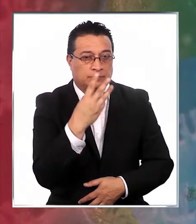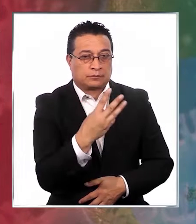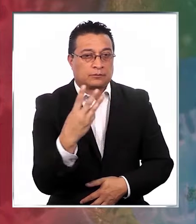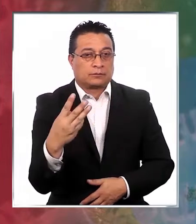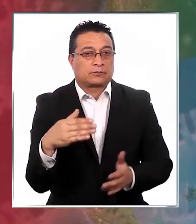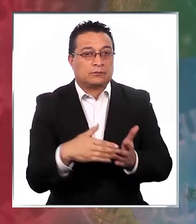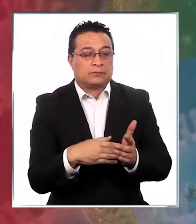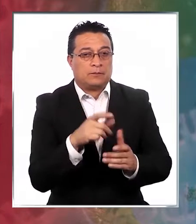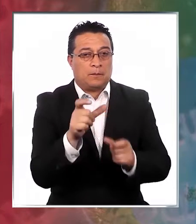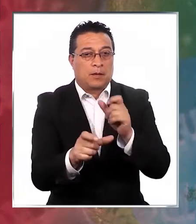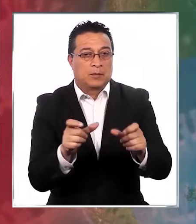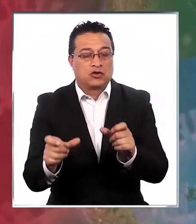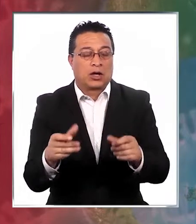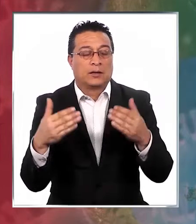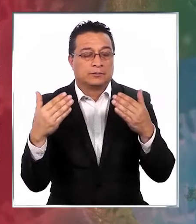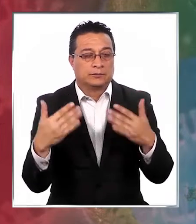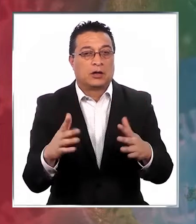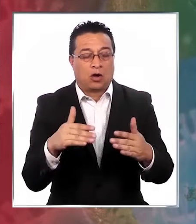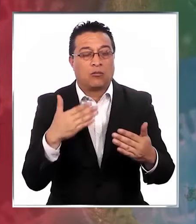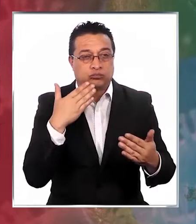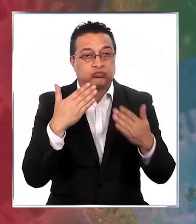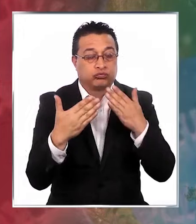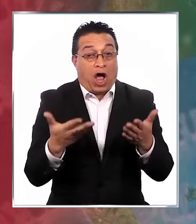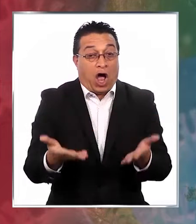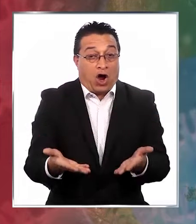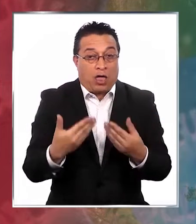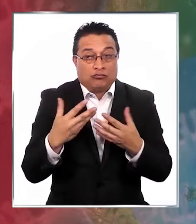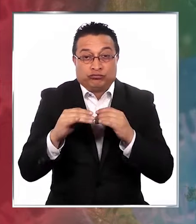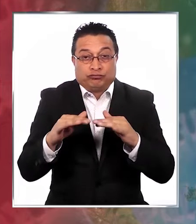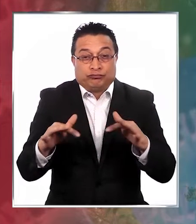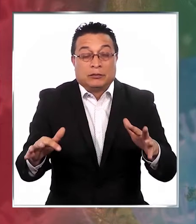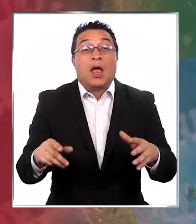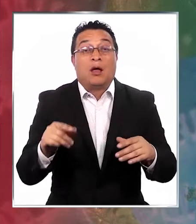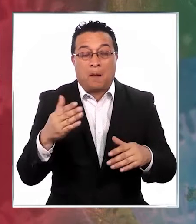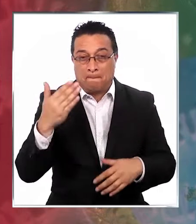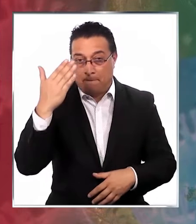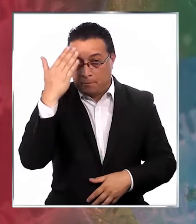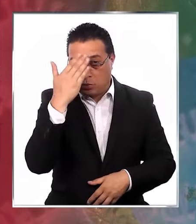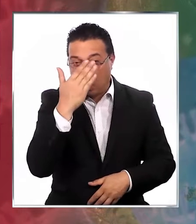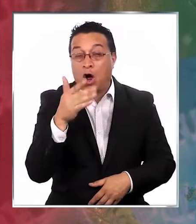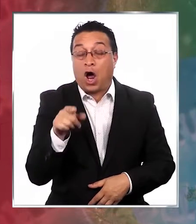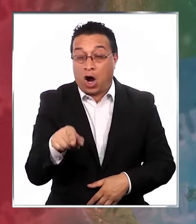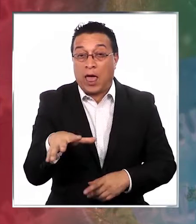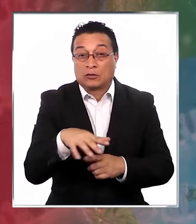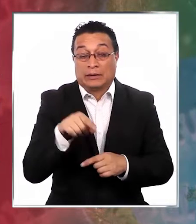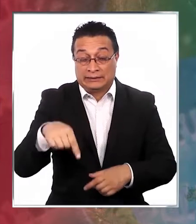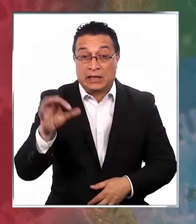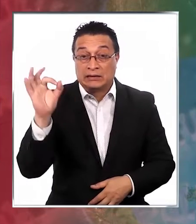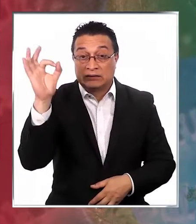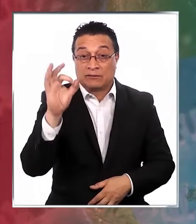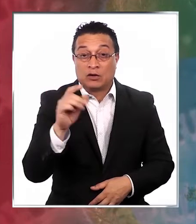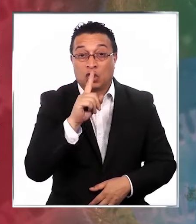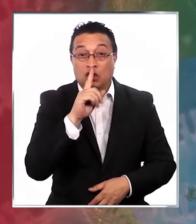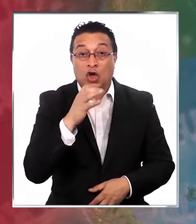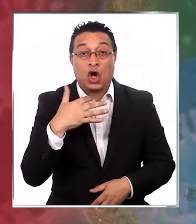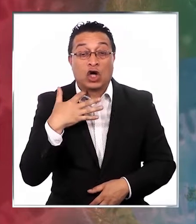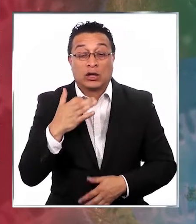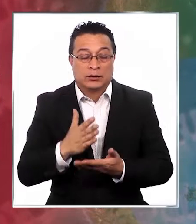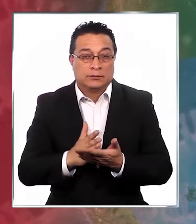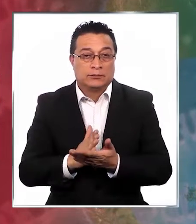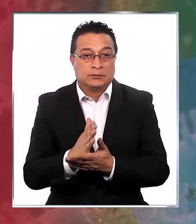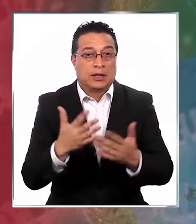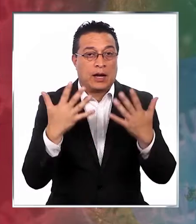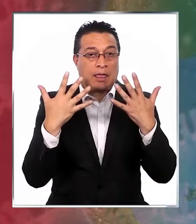.000 personas están en la etapa contagiante. La situación es tan preocupante que a partir de este sábado el toque de queda